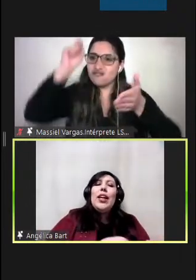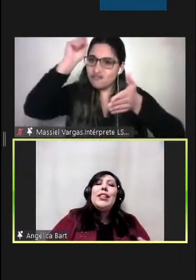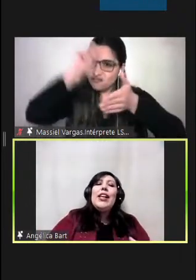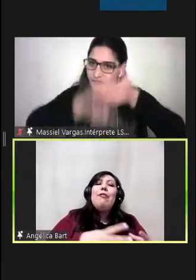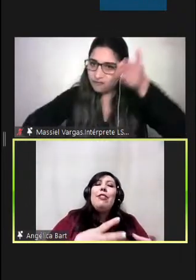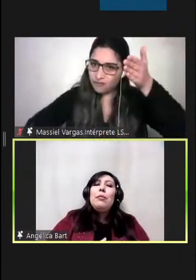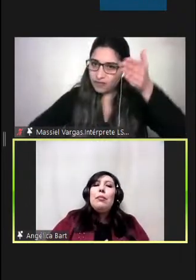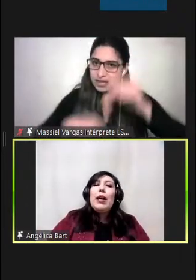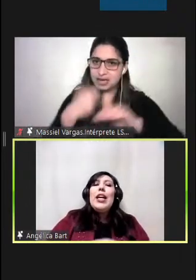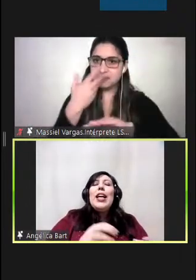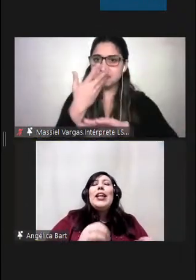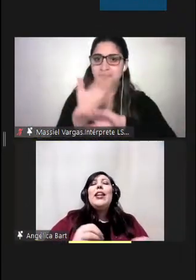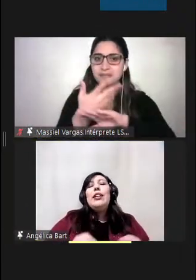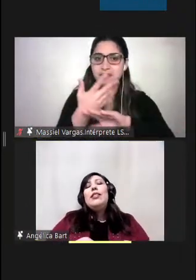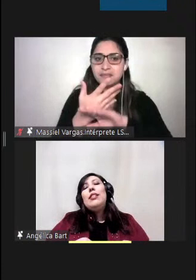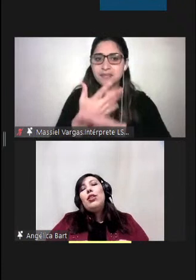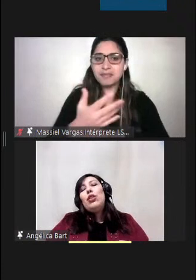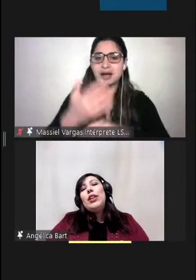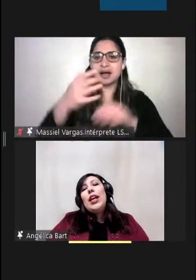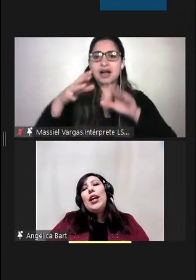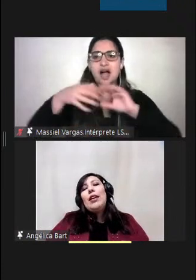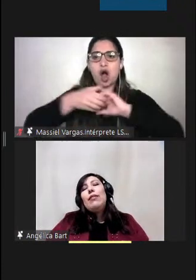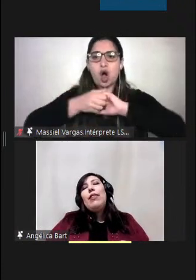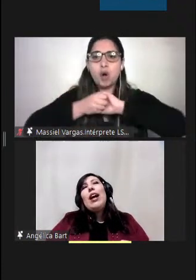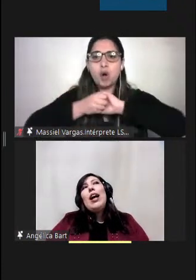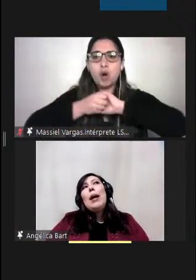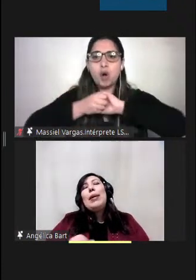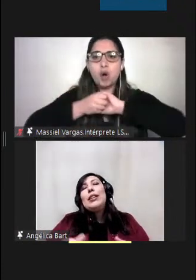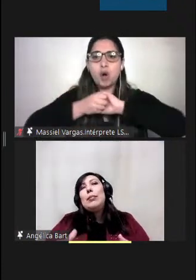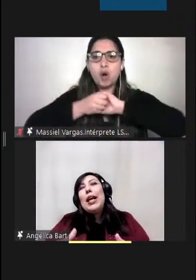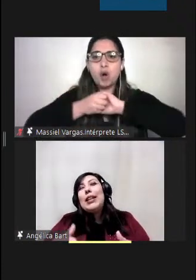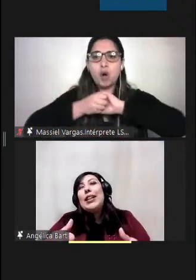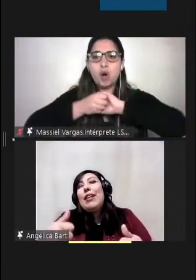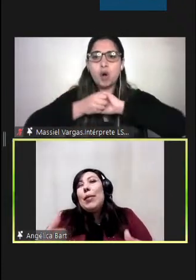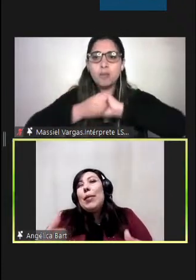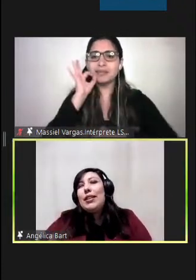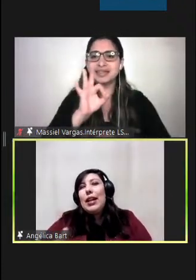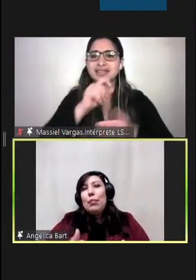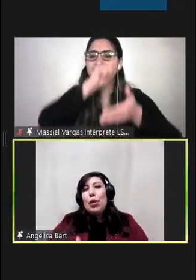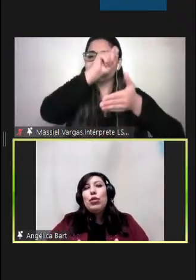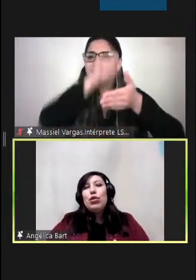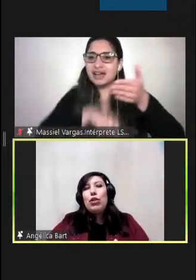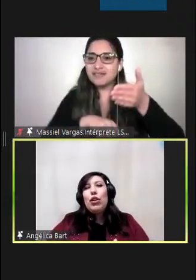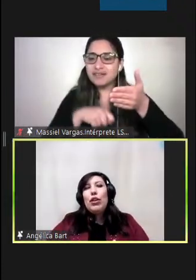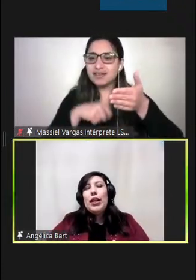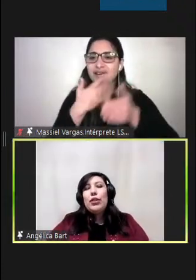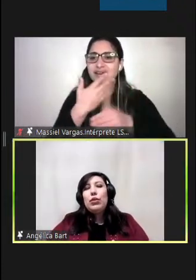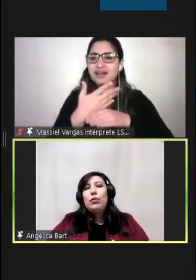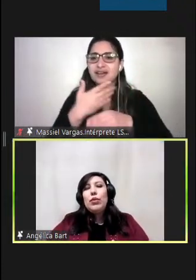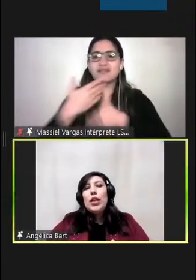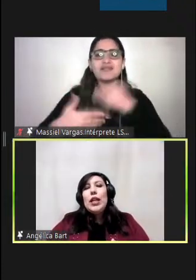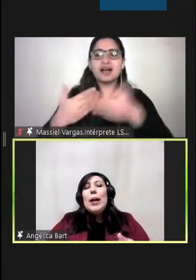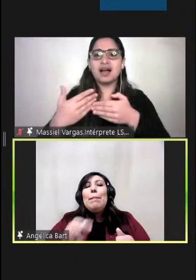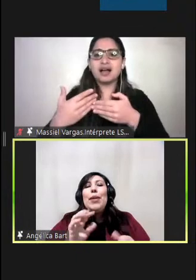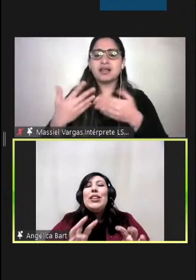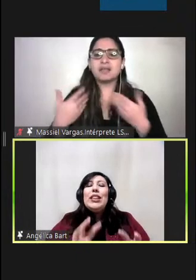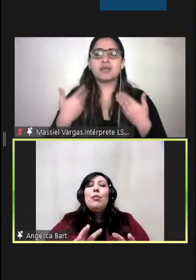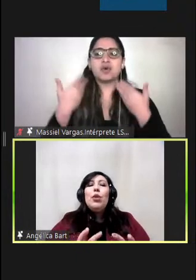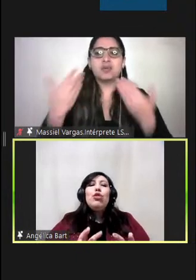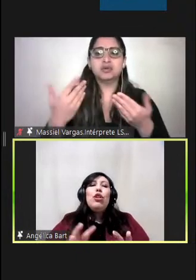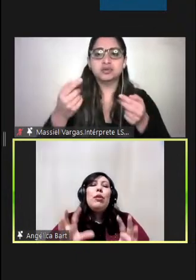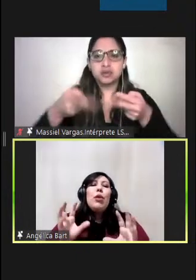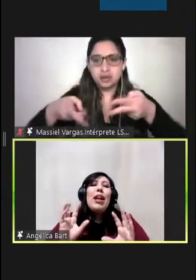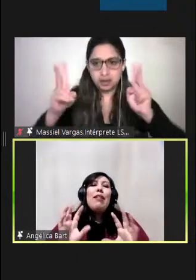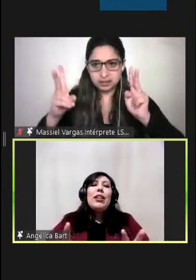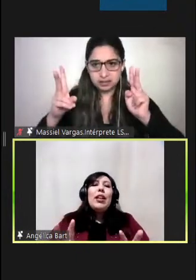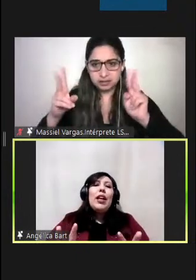a la luz de esa firma está diciendo que va a participar activamente en la promoción de los derechos pero así